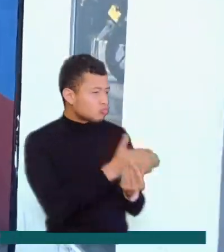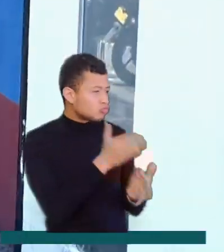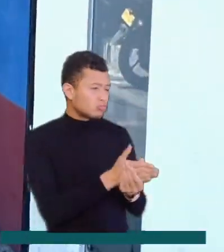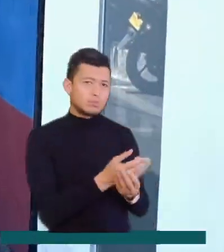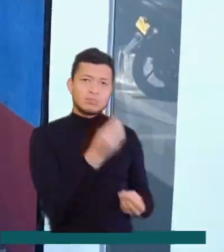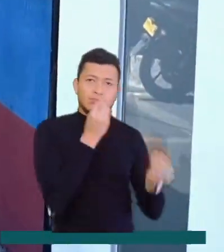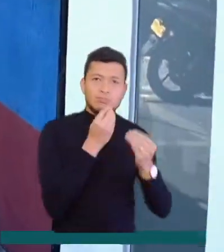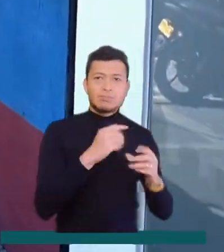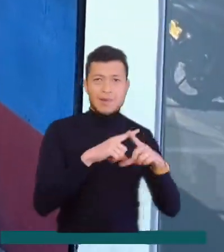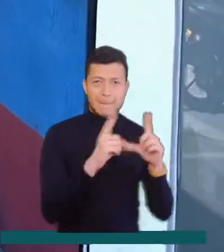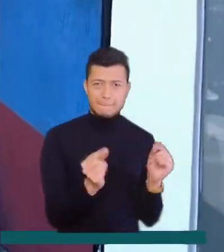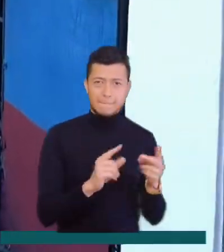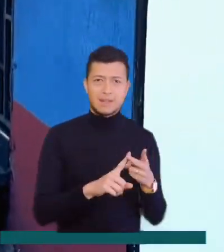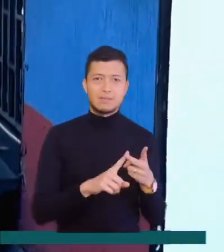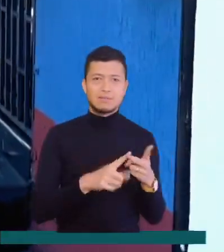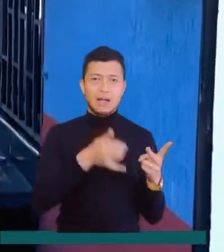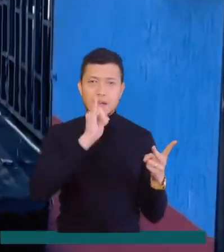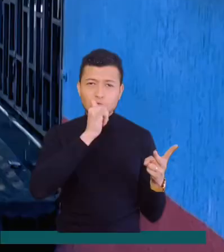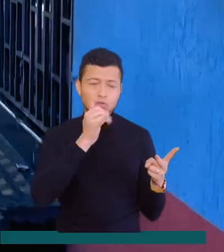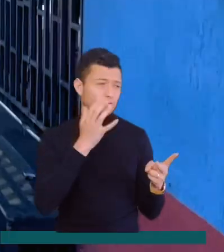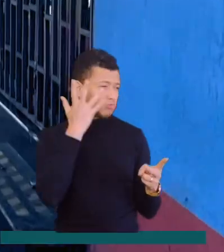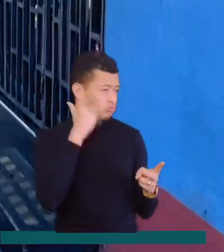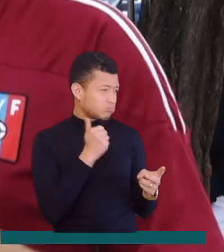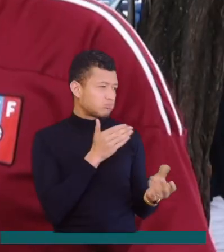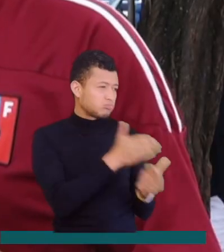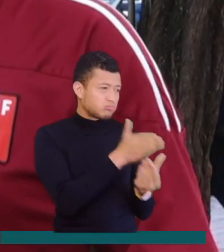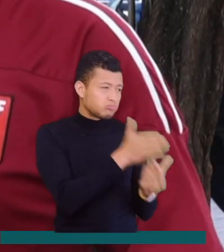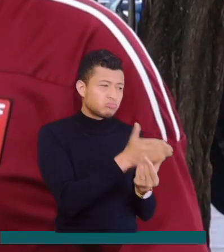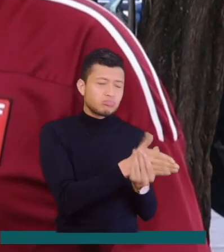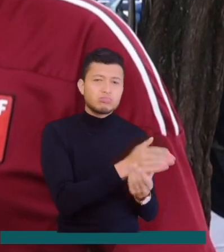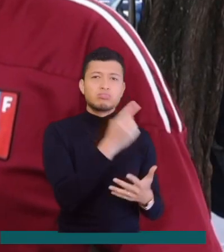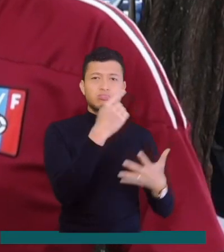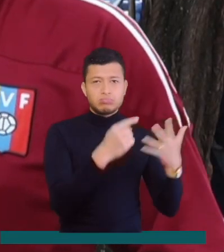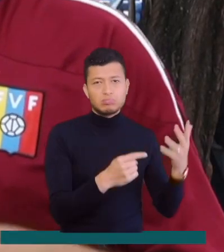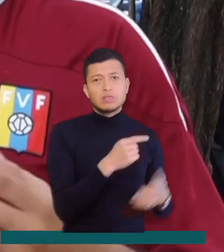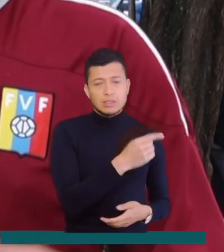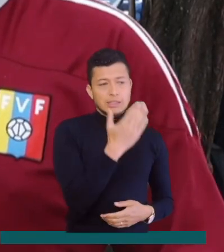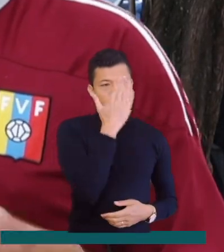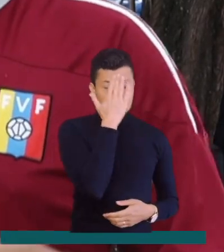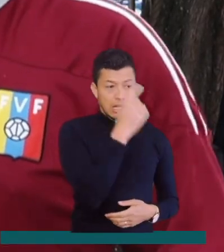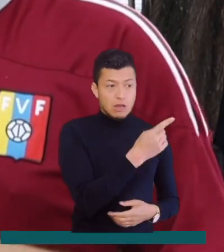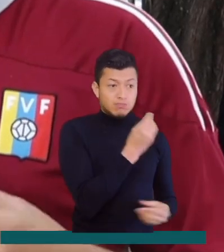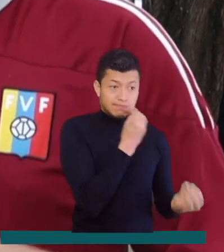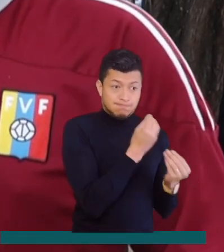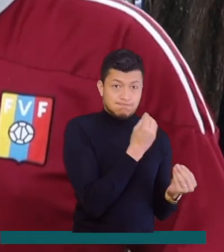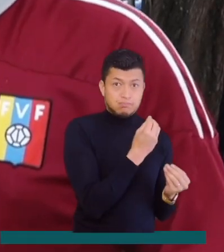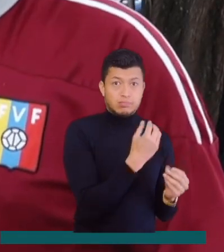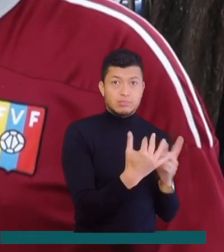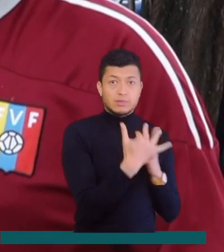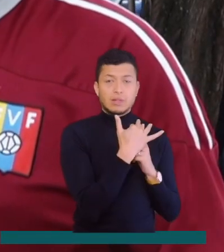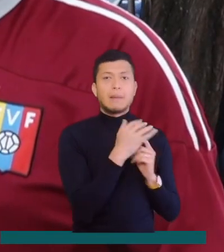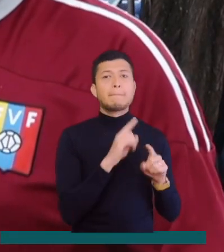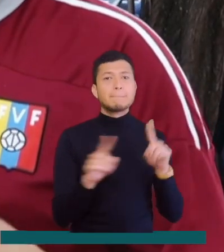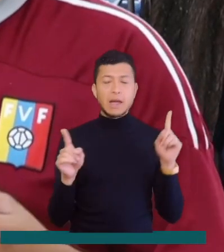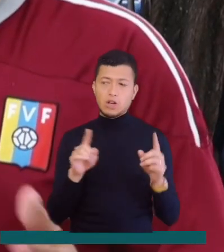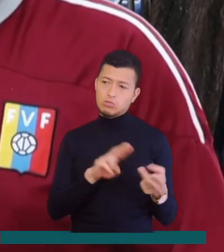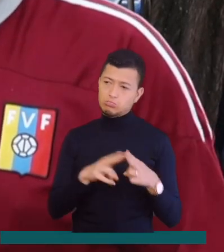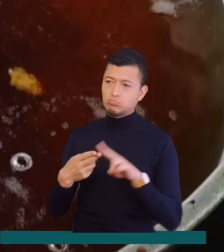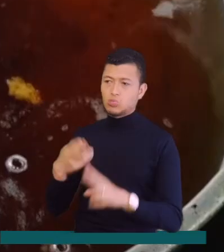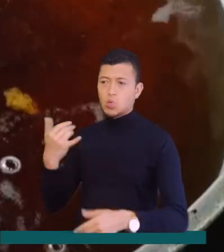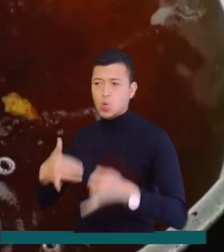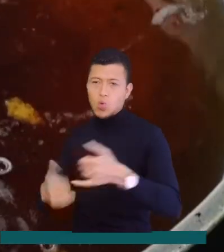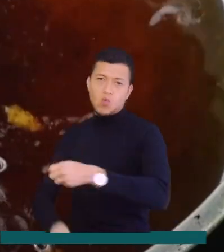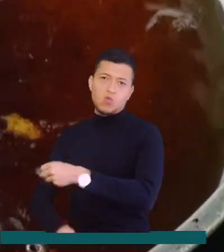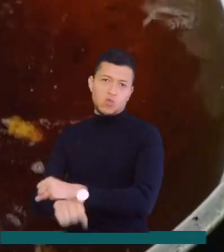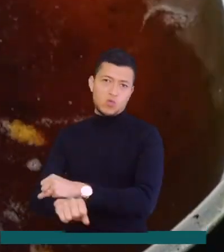empanadas con gaseosa, altas calorías y todo lo demás, pero eso yo lo compenso jugando al